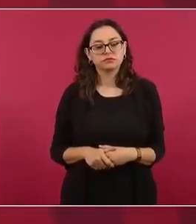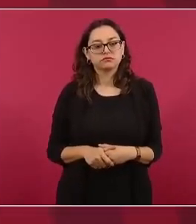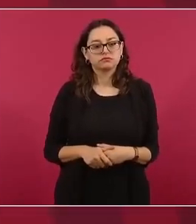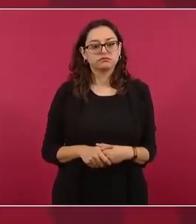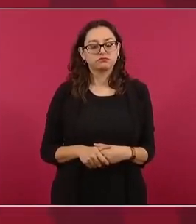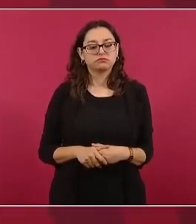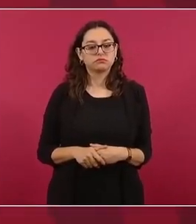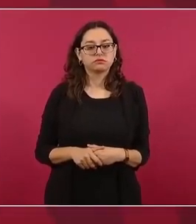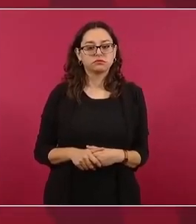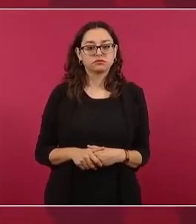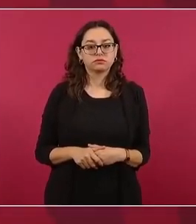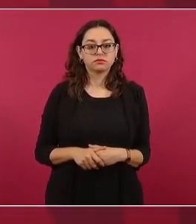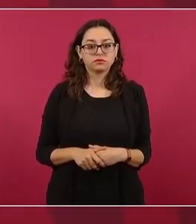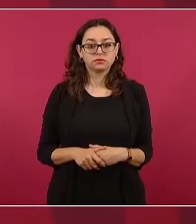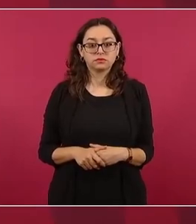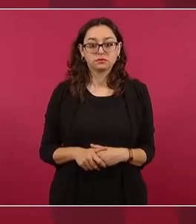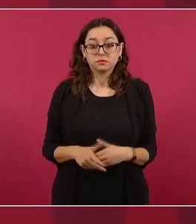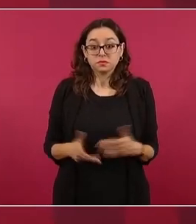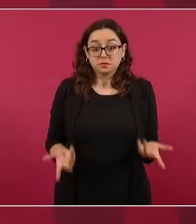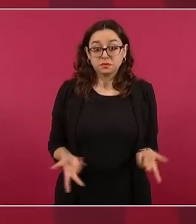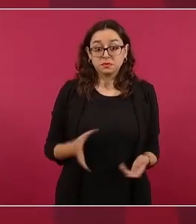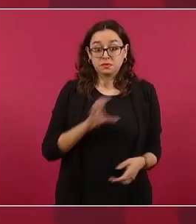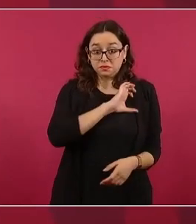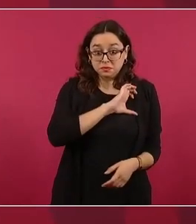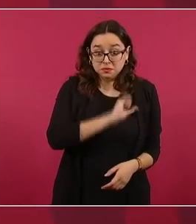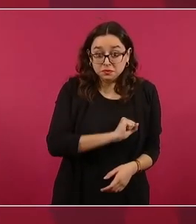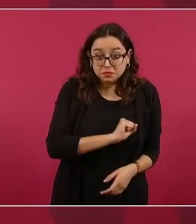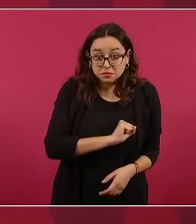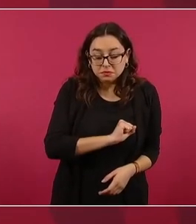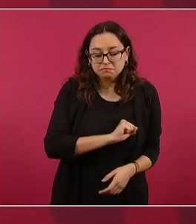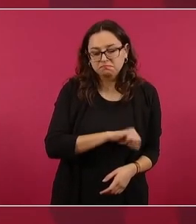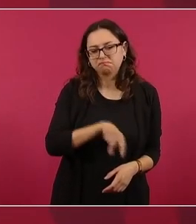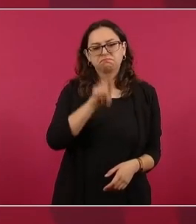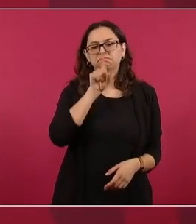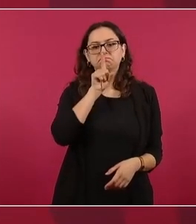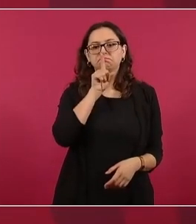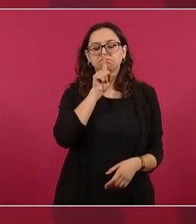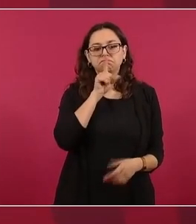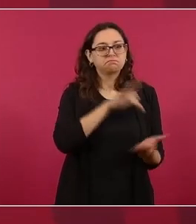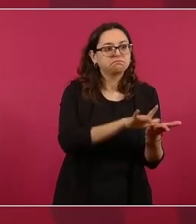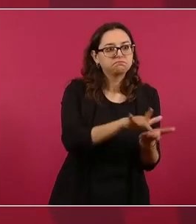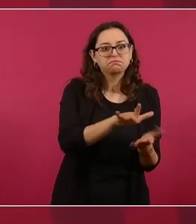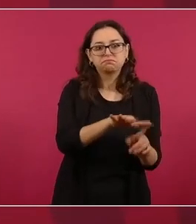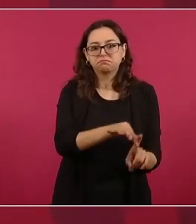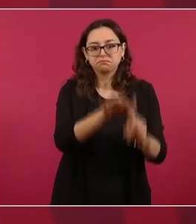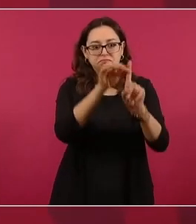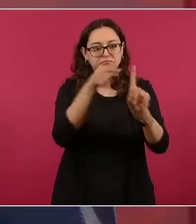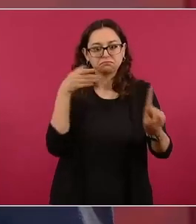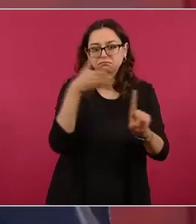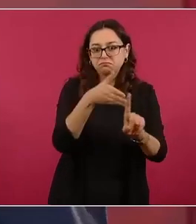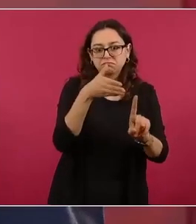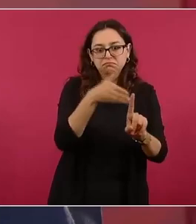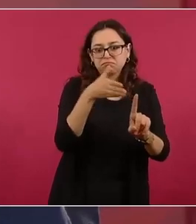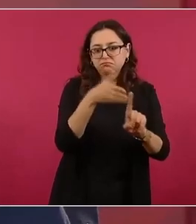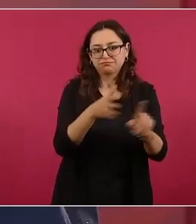no hay favoritos y estoy muy contento porque